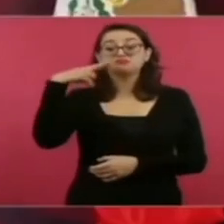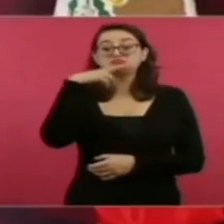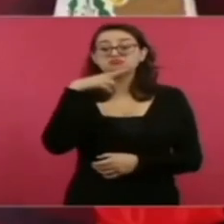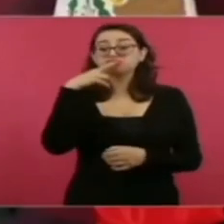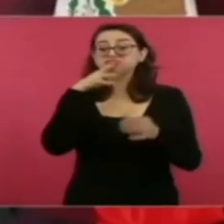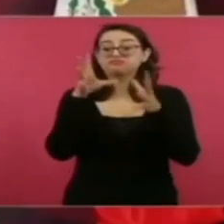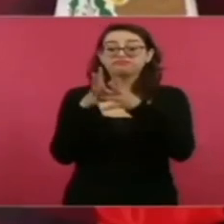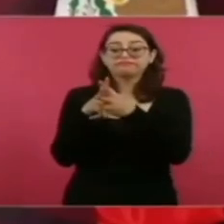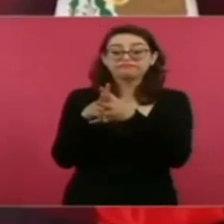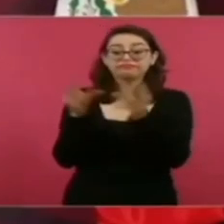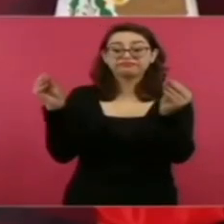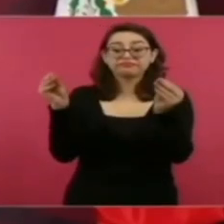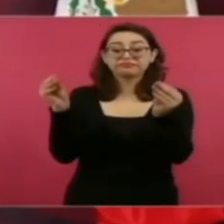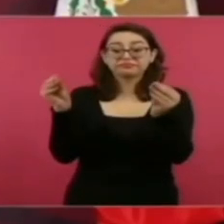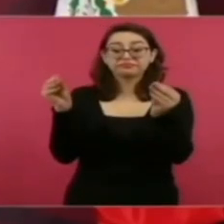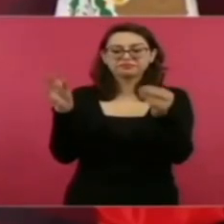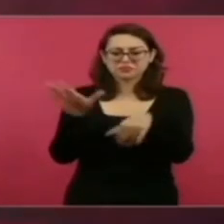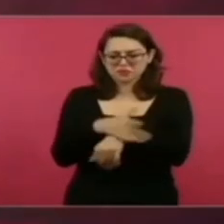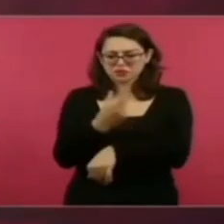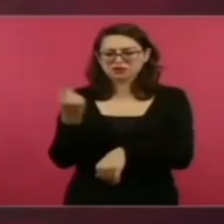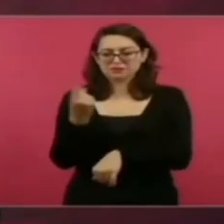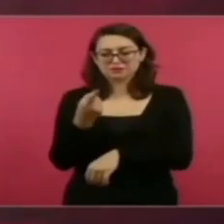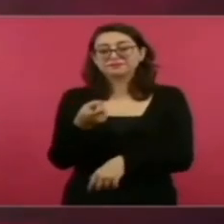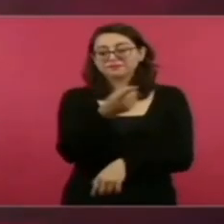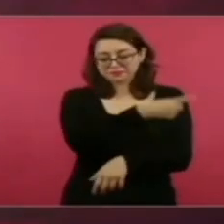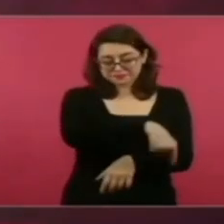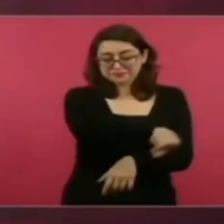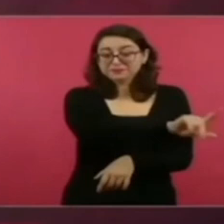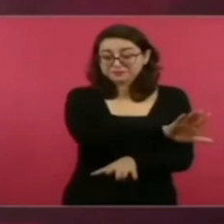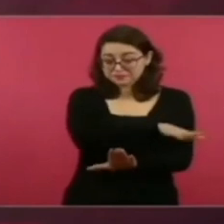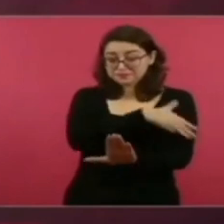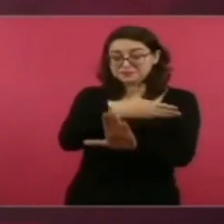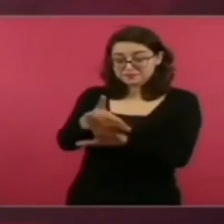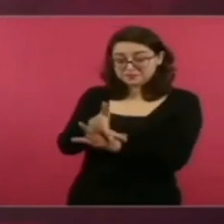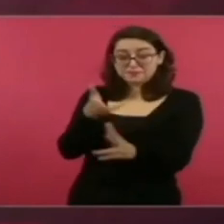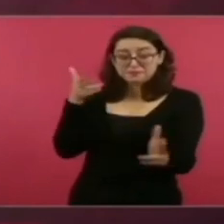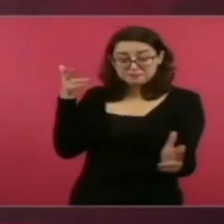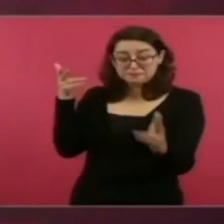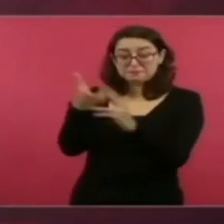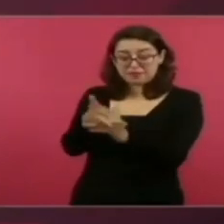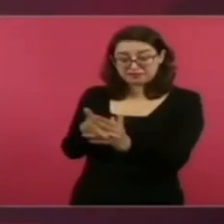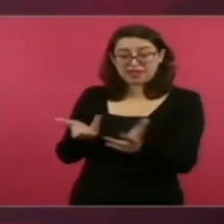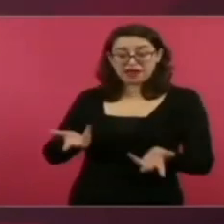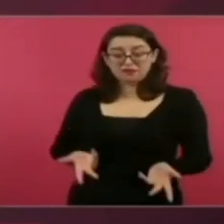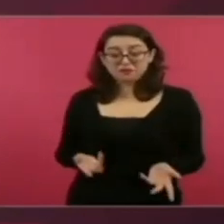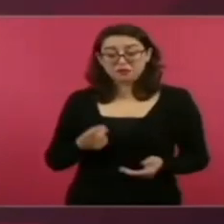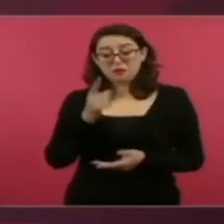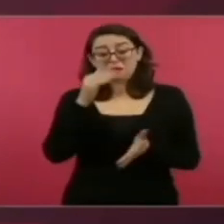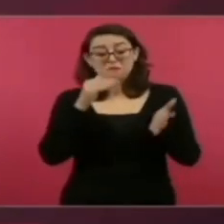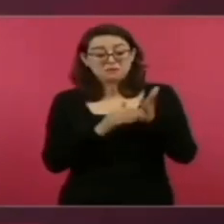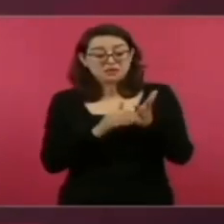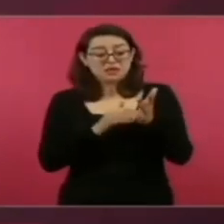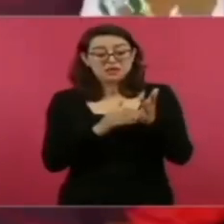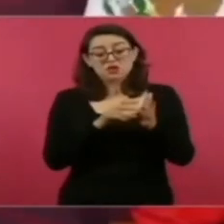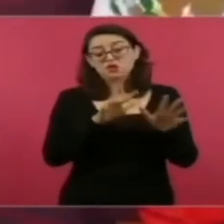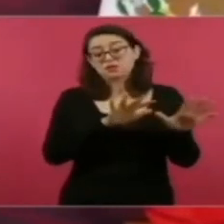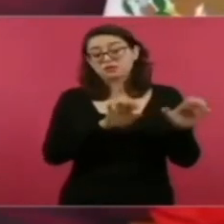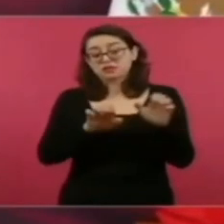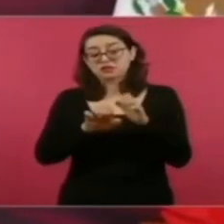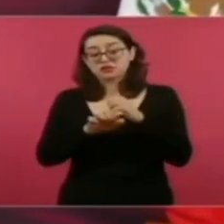Pero de 1910 a 1913